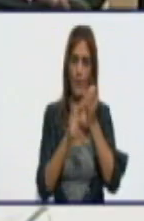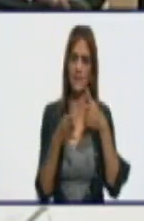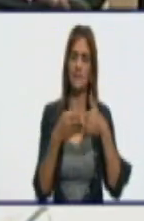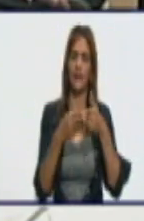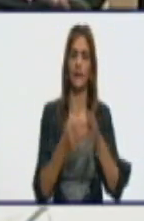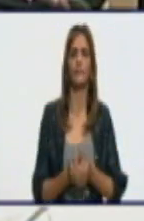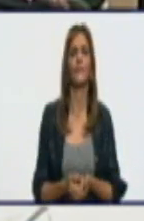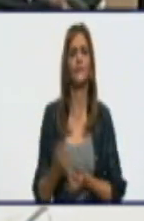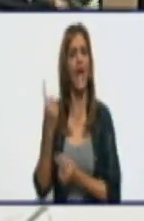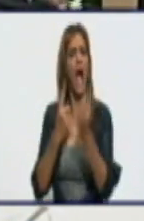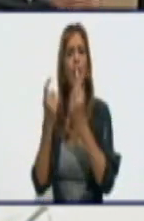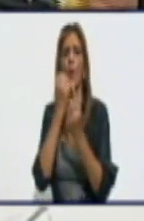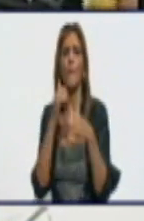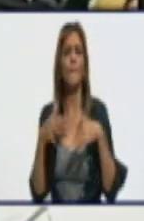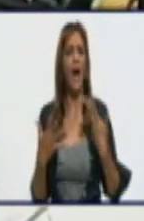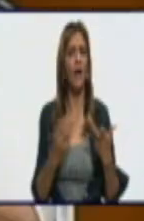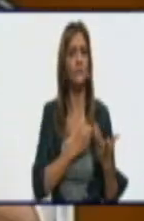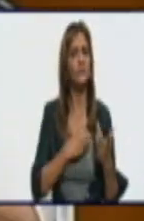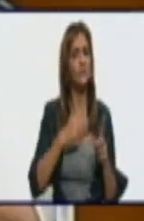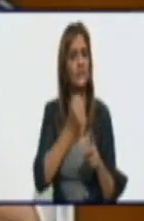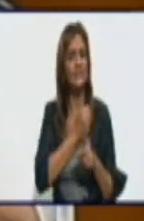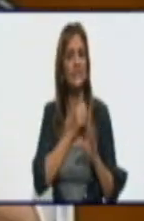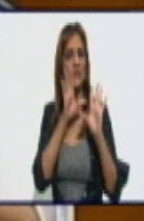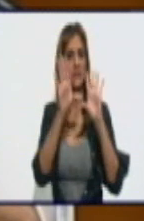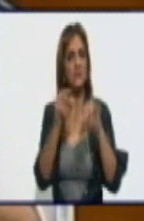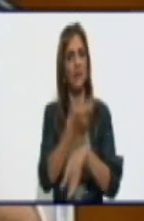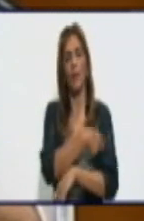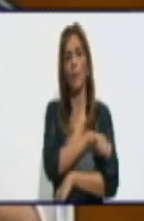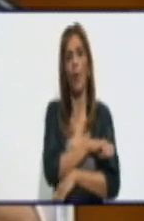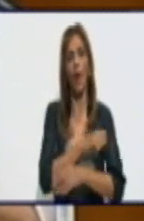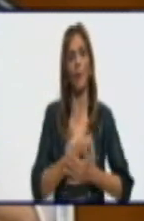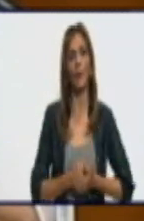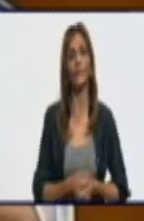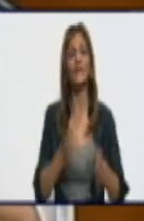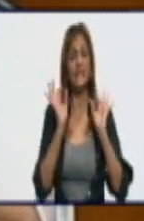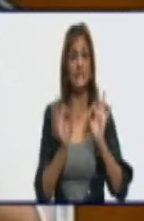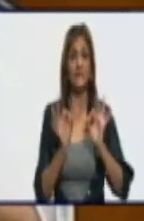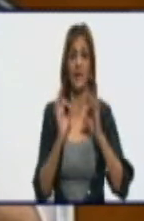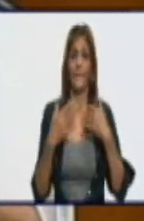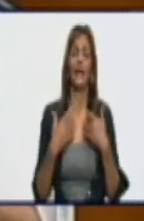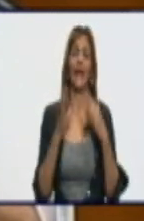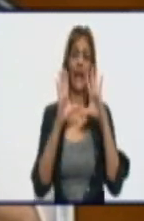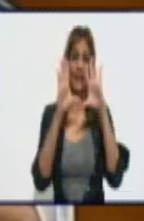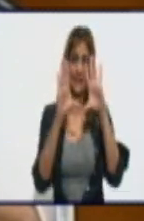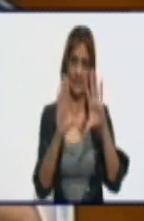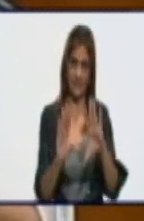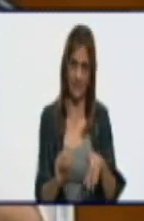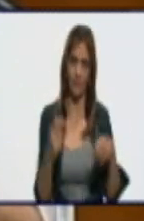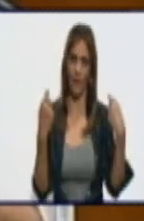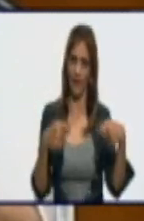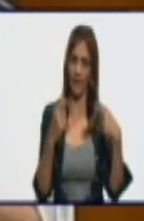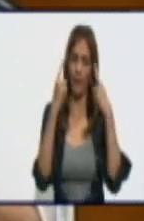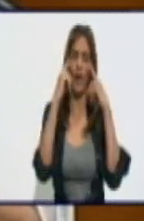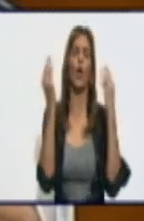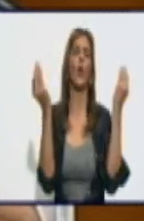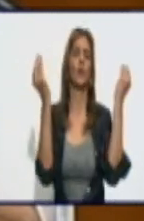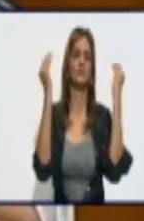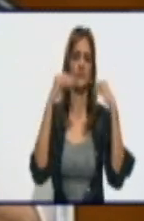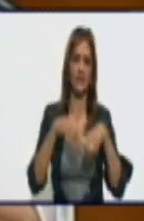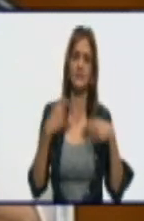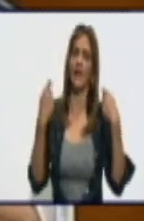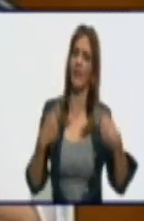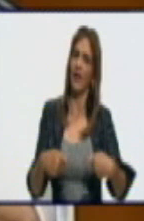que siempre les reiteramos, apelar a la conciencia, a la responsabilidad, a la disciplina,